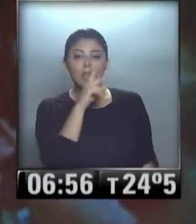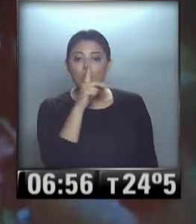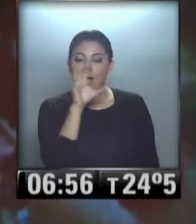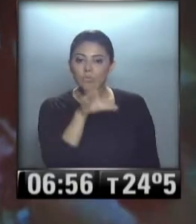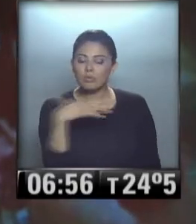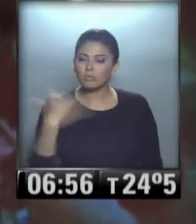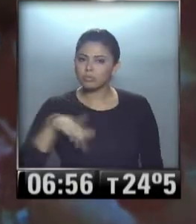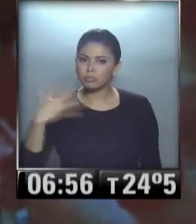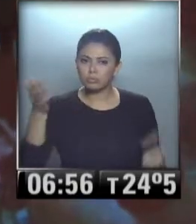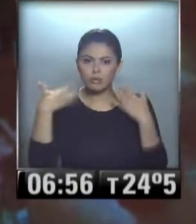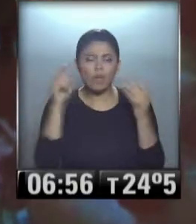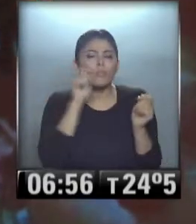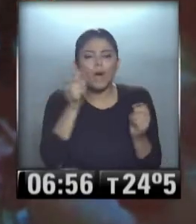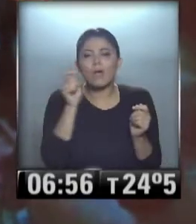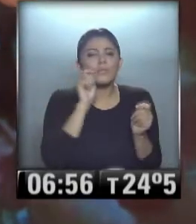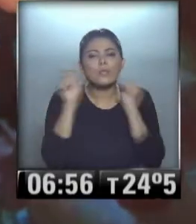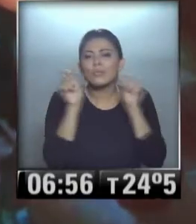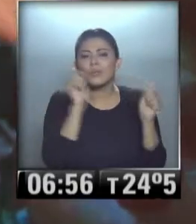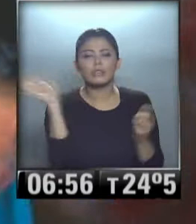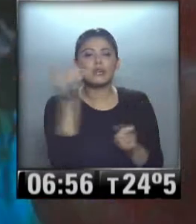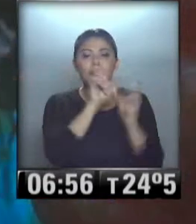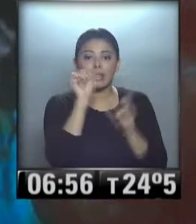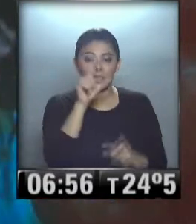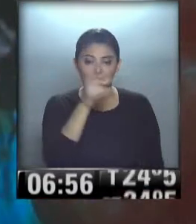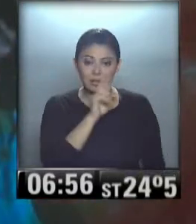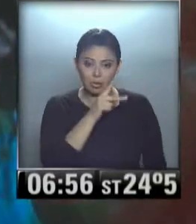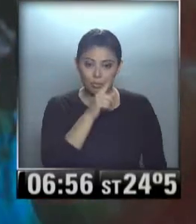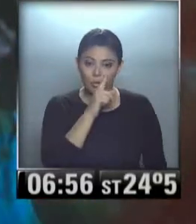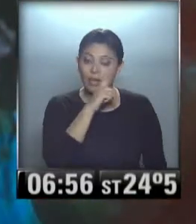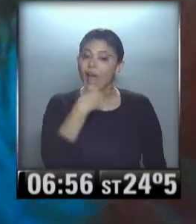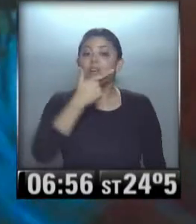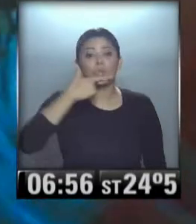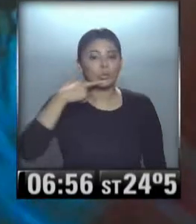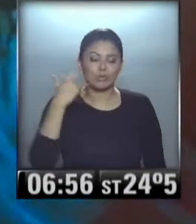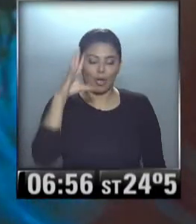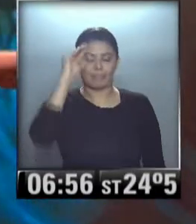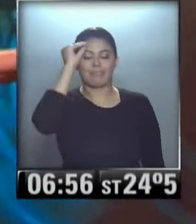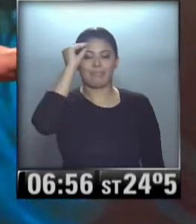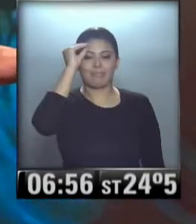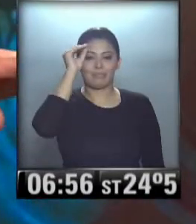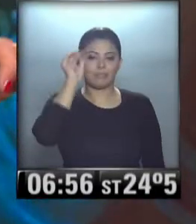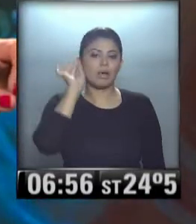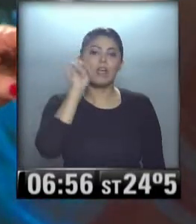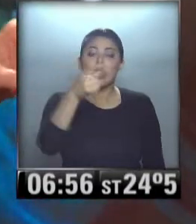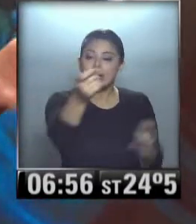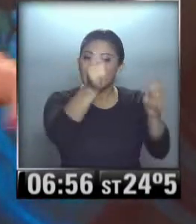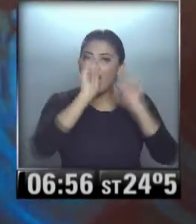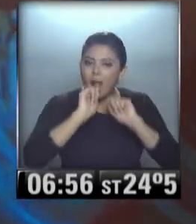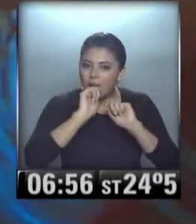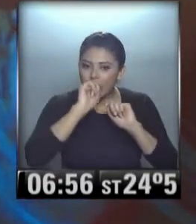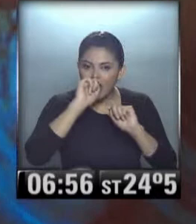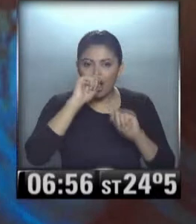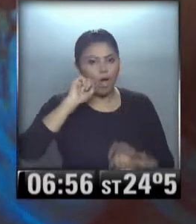San Juan, queridos. Besos, besos, sanjuaninos. Ay, el membrillo no me lo olvido, ¿eh? ¿Habían mandado un membrillo de ahí?